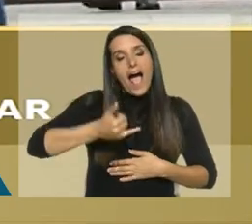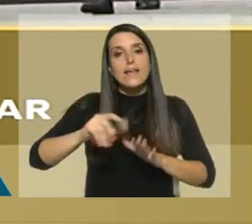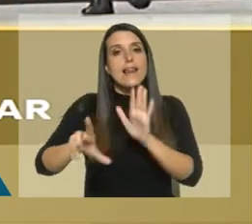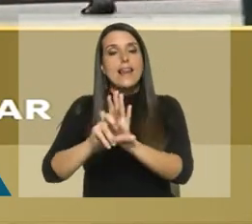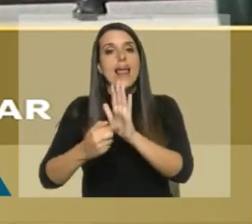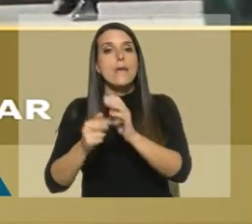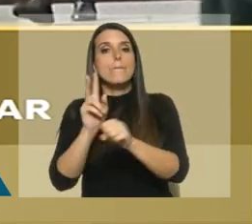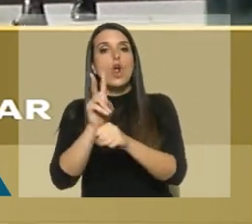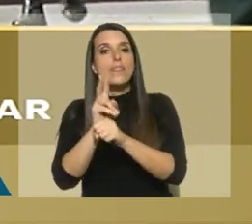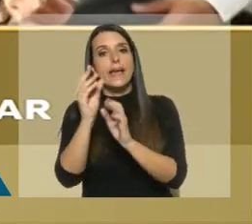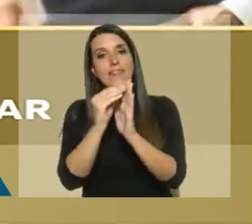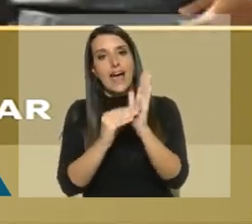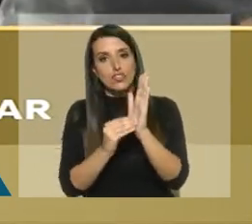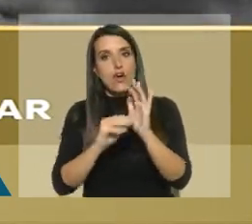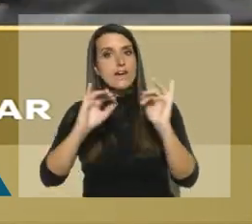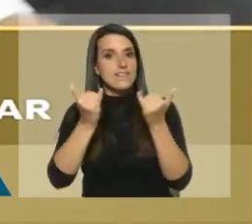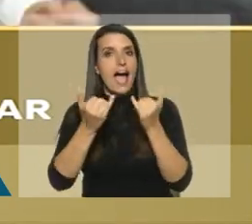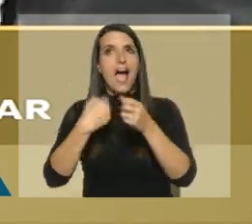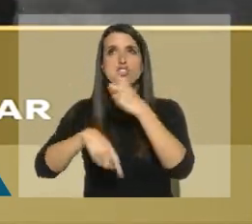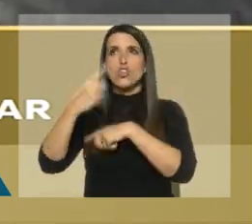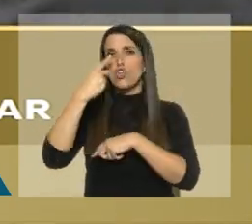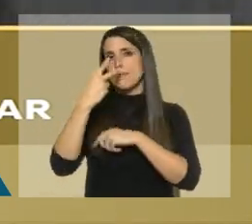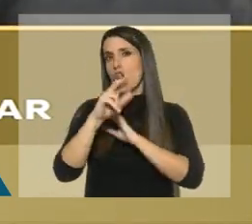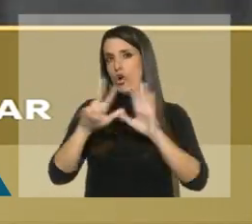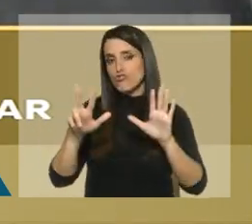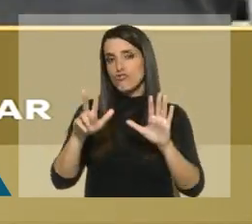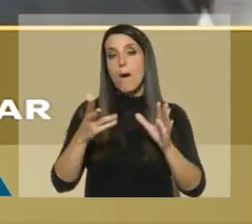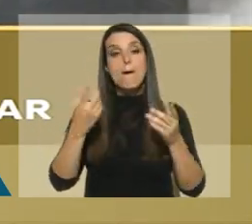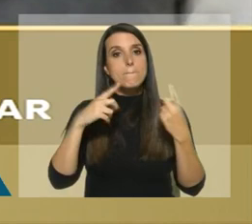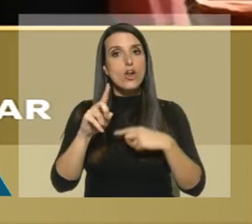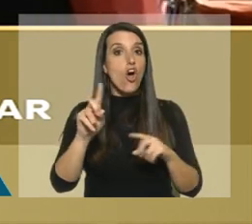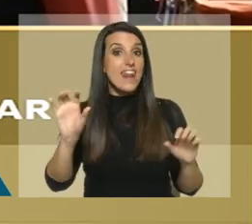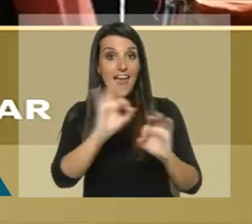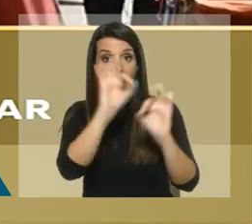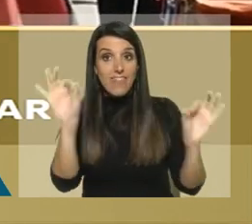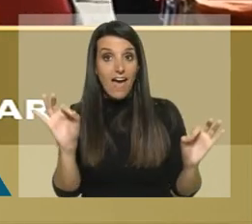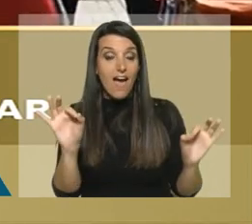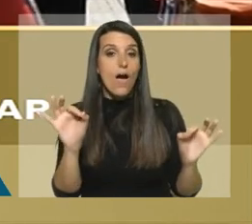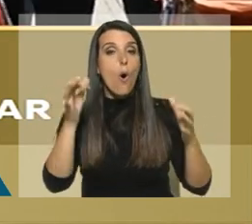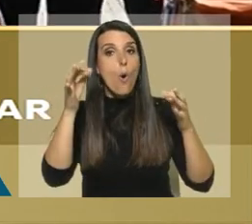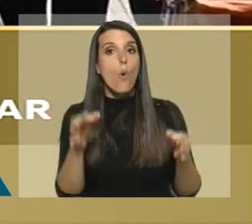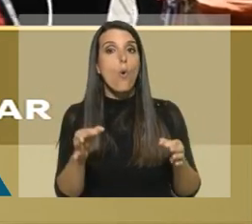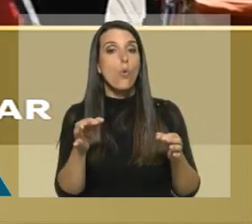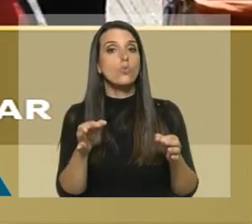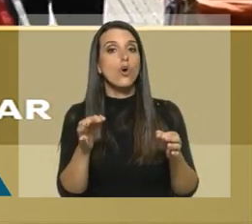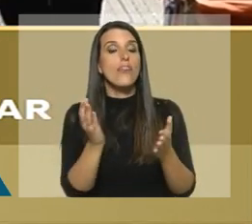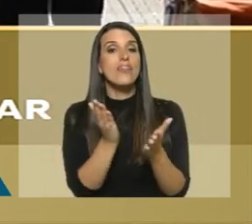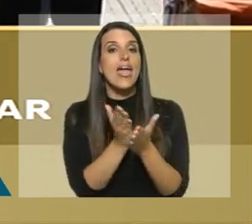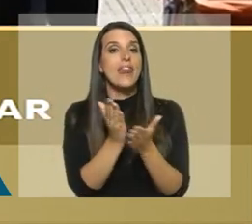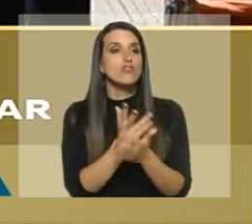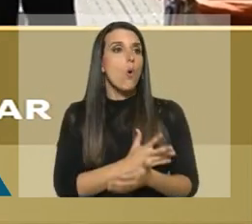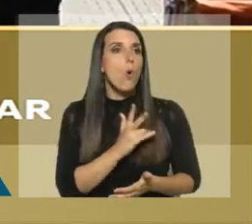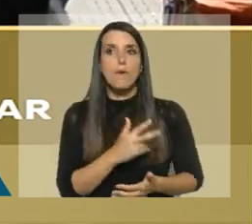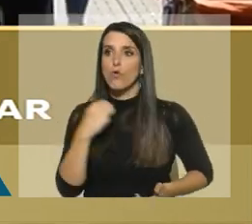de protección de datos personales ya desde el año 2008 y aun si no la tuviera, al tratarse de un derecho humano